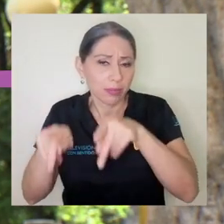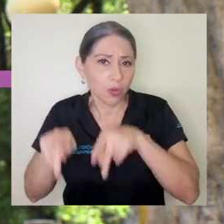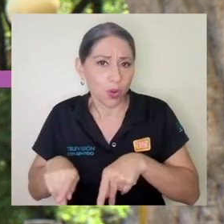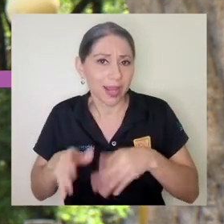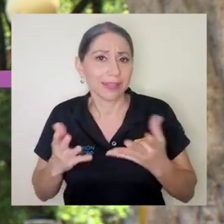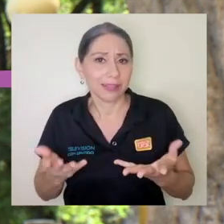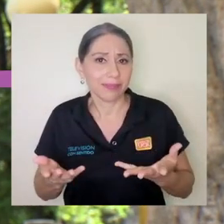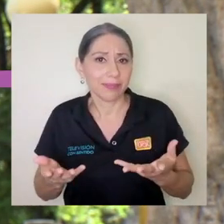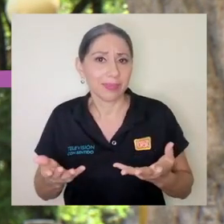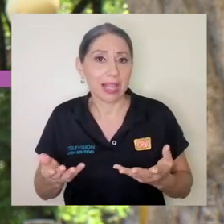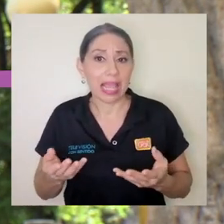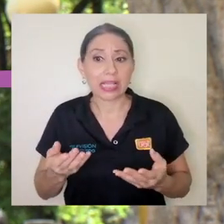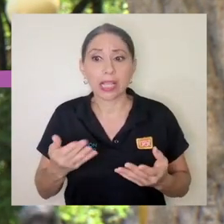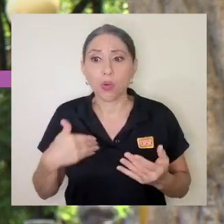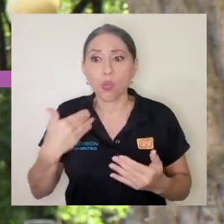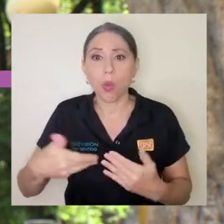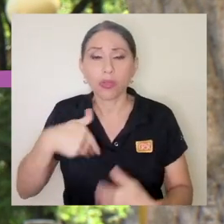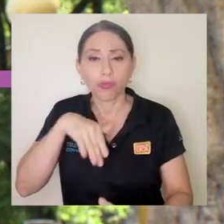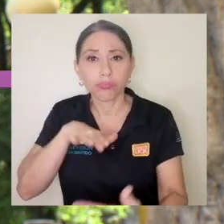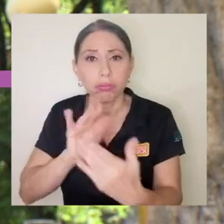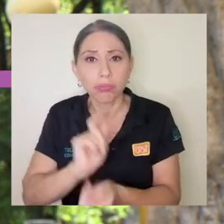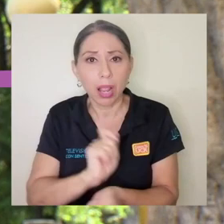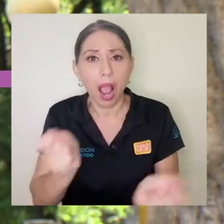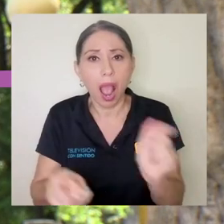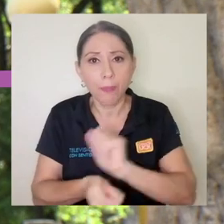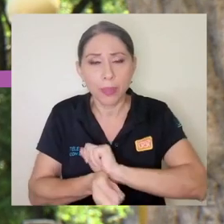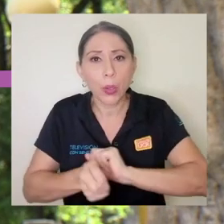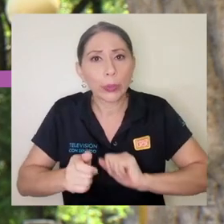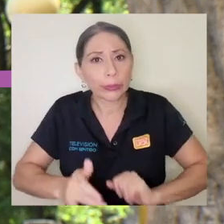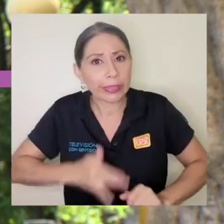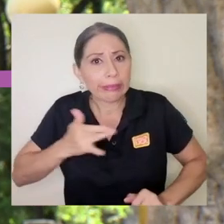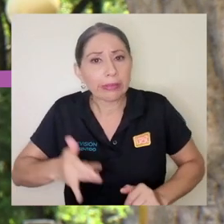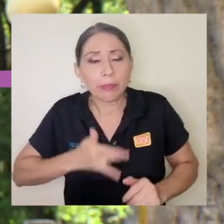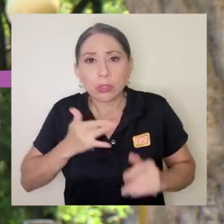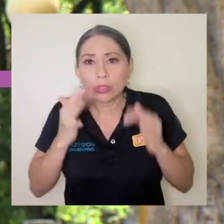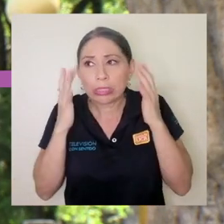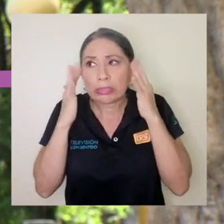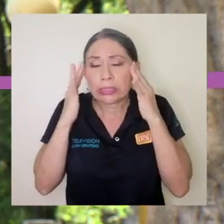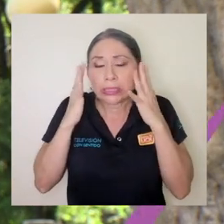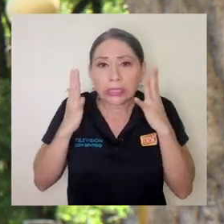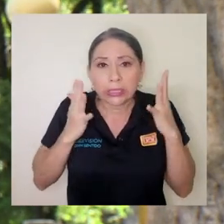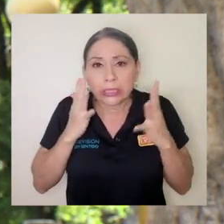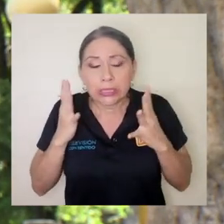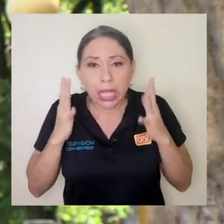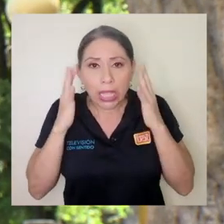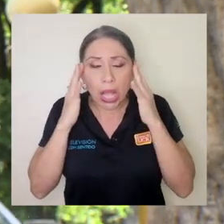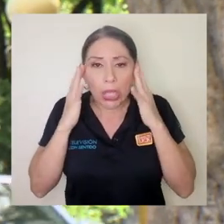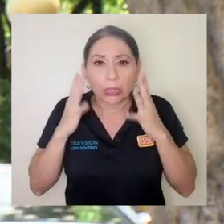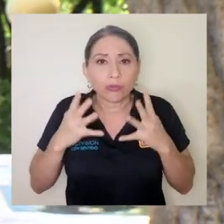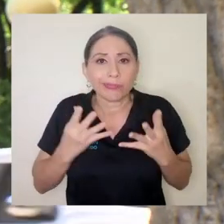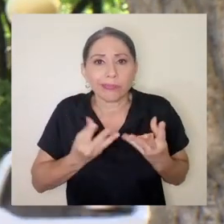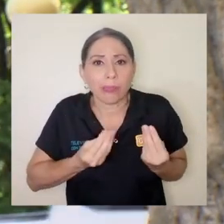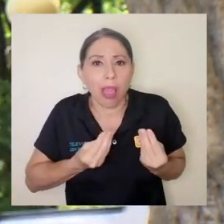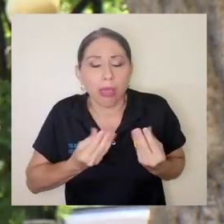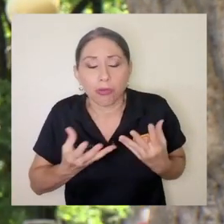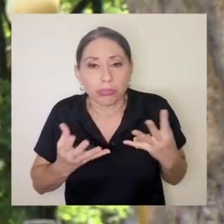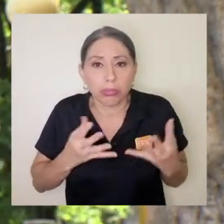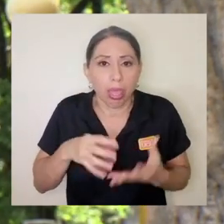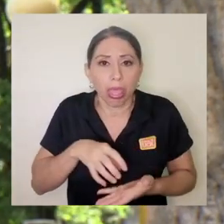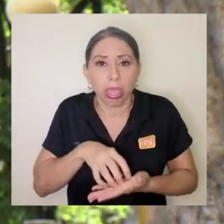estamos ante un cambio, pues, podamos llegar a sentir cierta angustia, cierta ansiedad o cierto miedo.